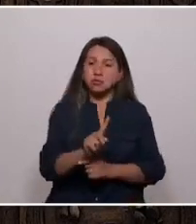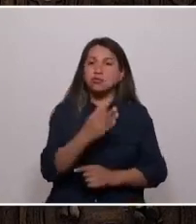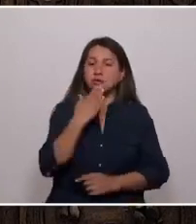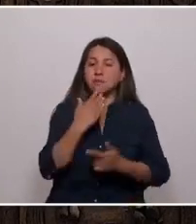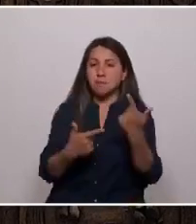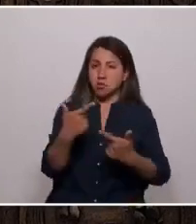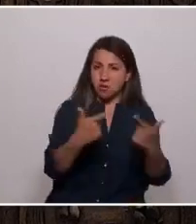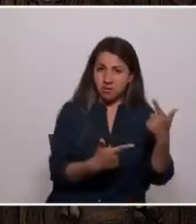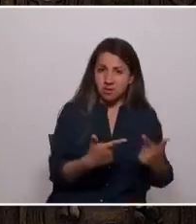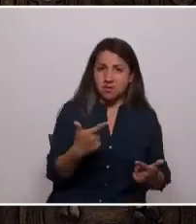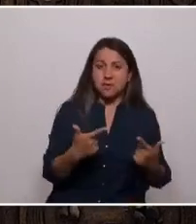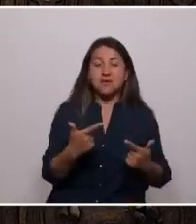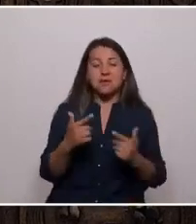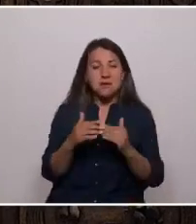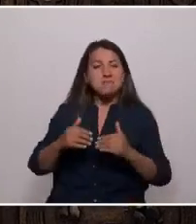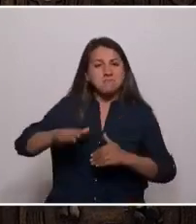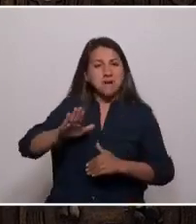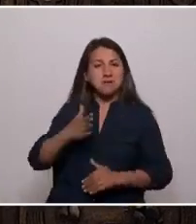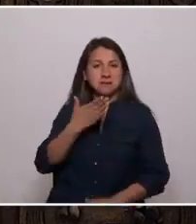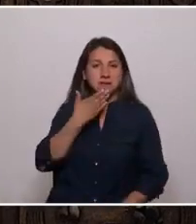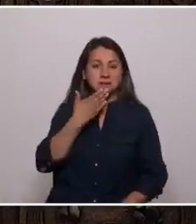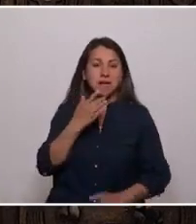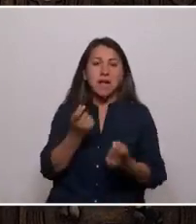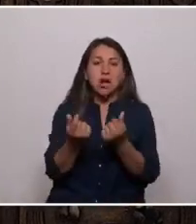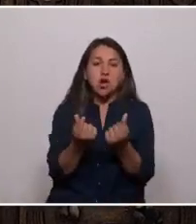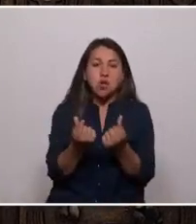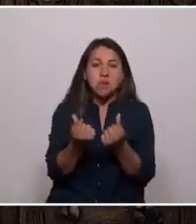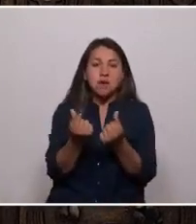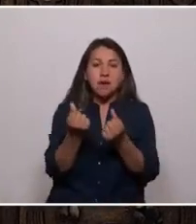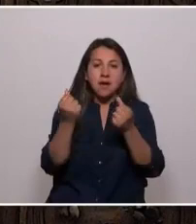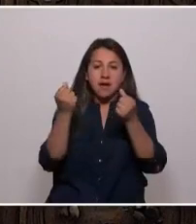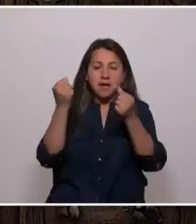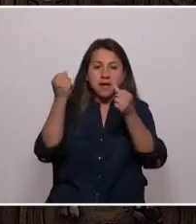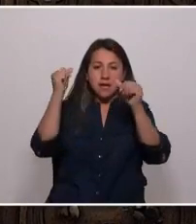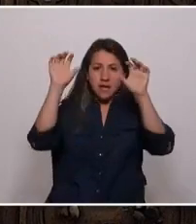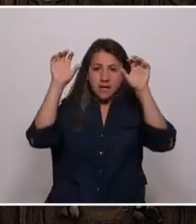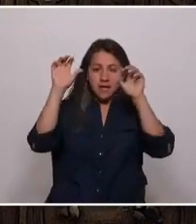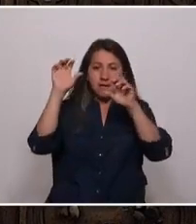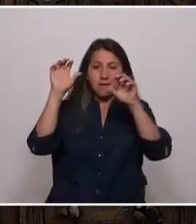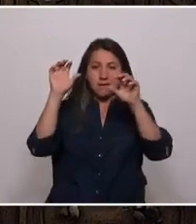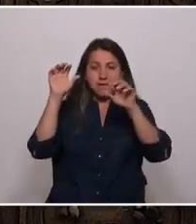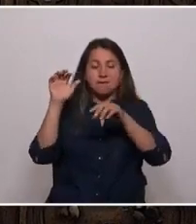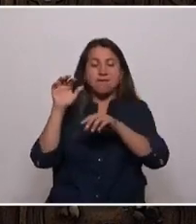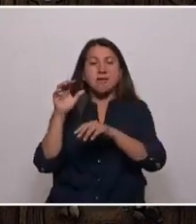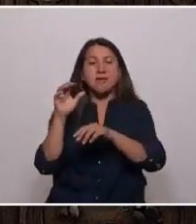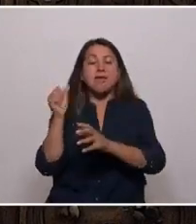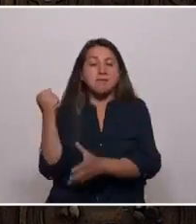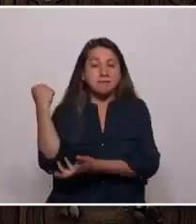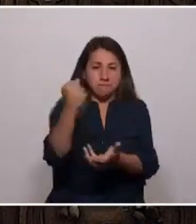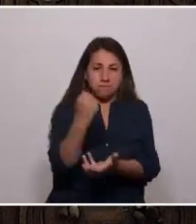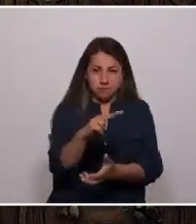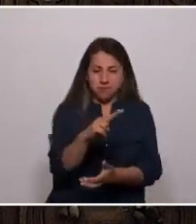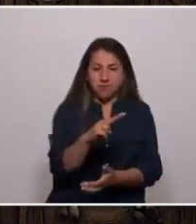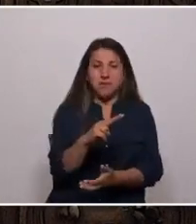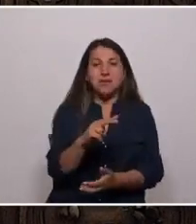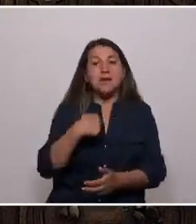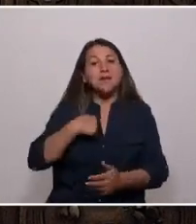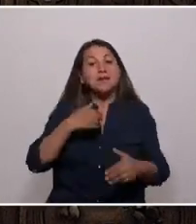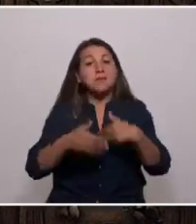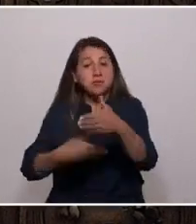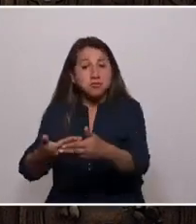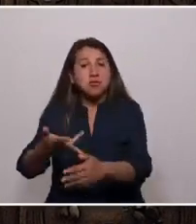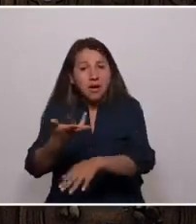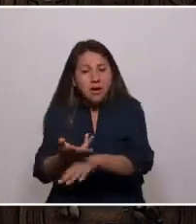política y sobre todo económica y fiscal. Soy consciente que este proceso presentará dificultades.